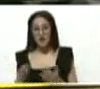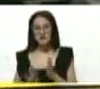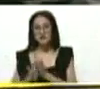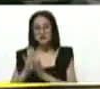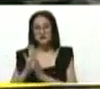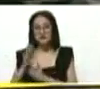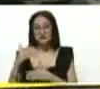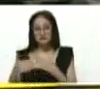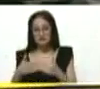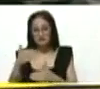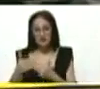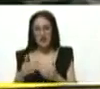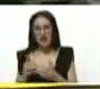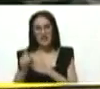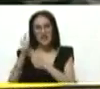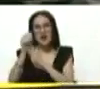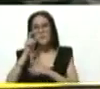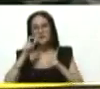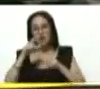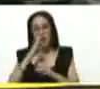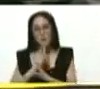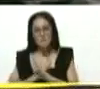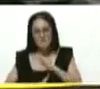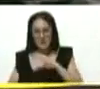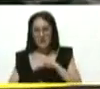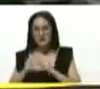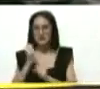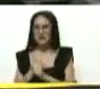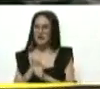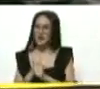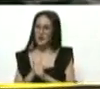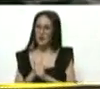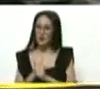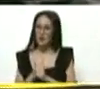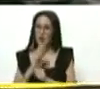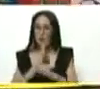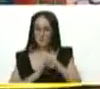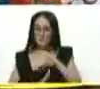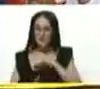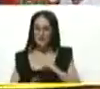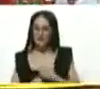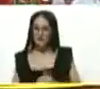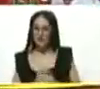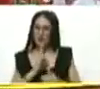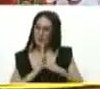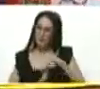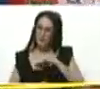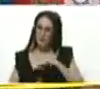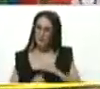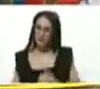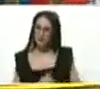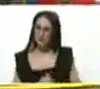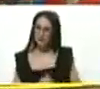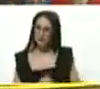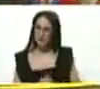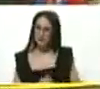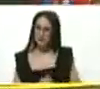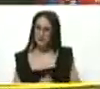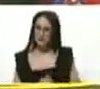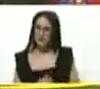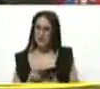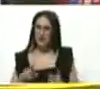liderazgo de gente humilde, trabajadora. Humildad, humildad, humildad. Basta de